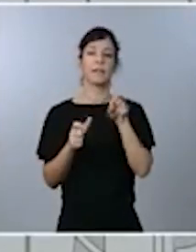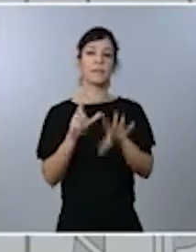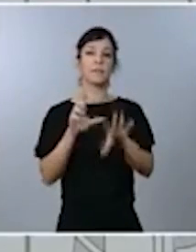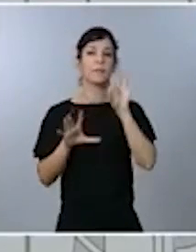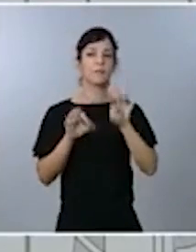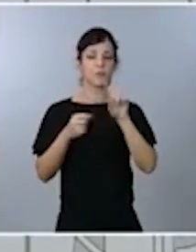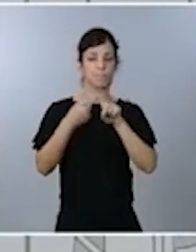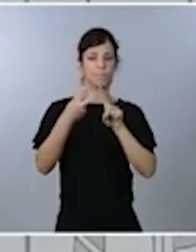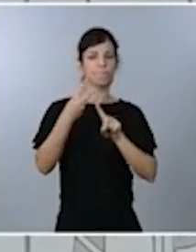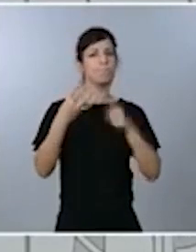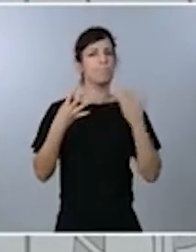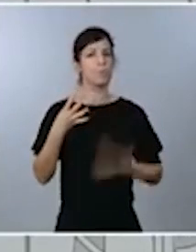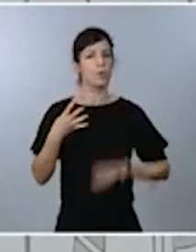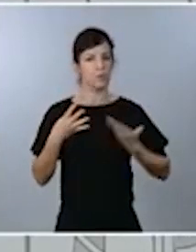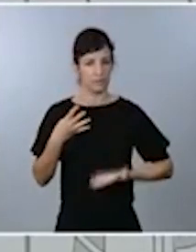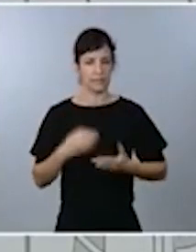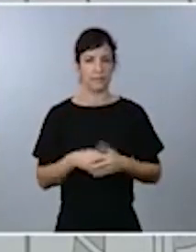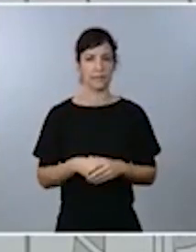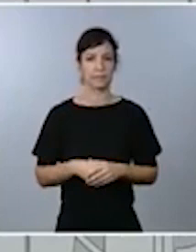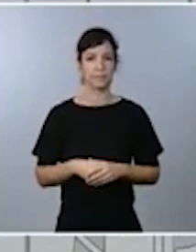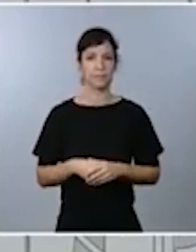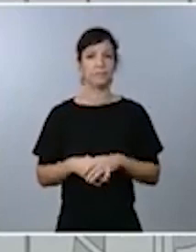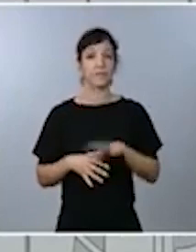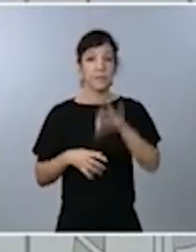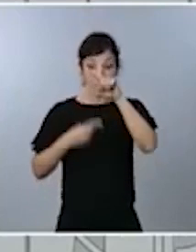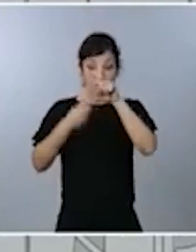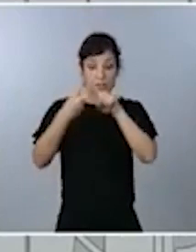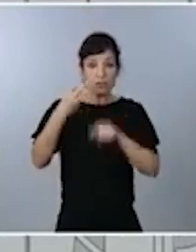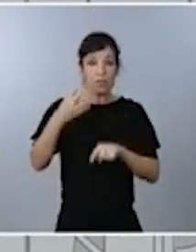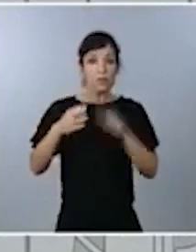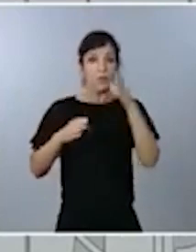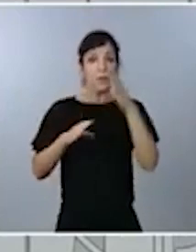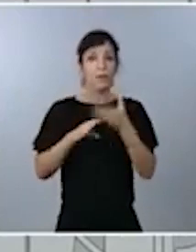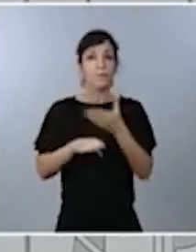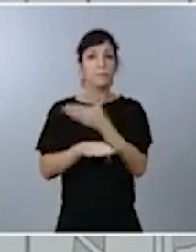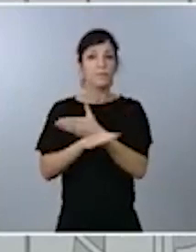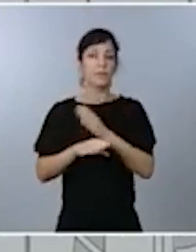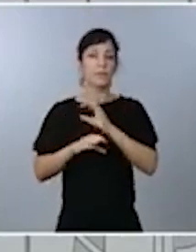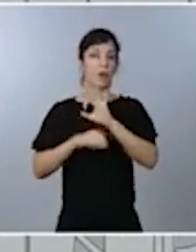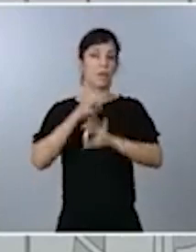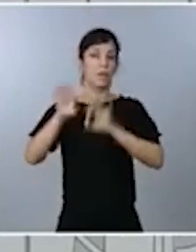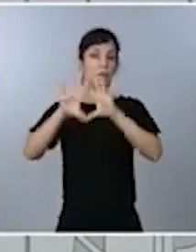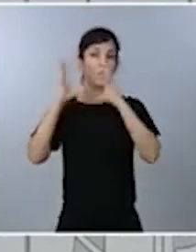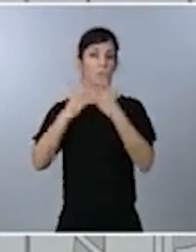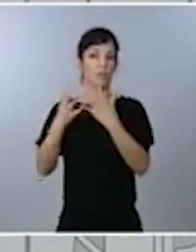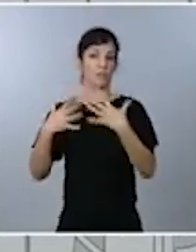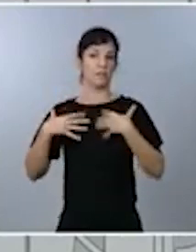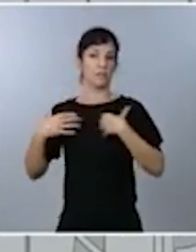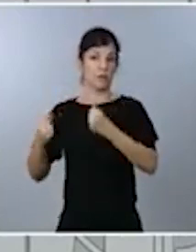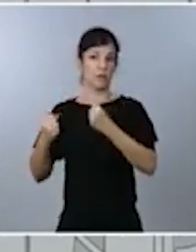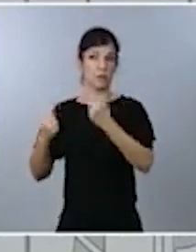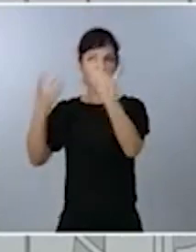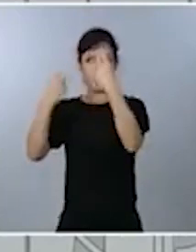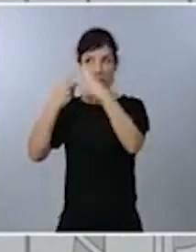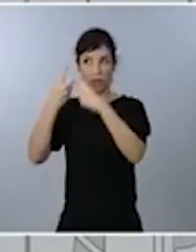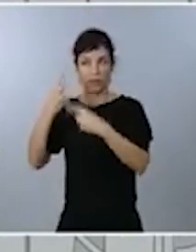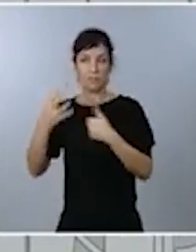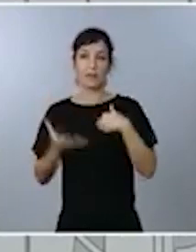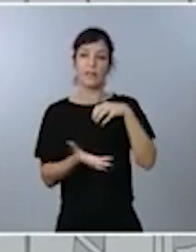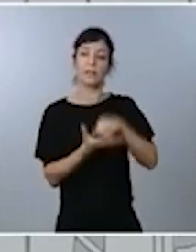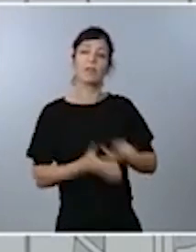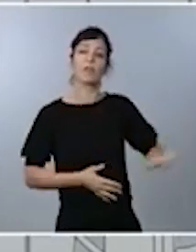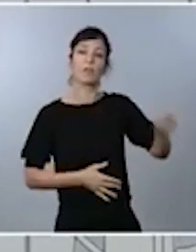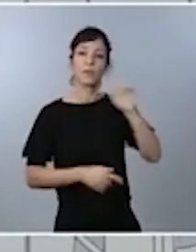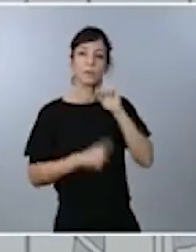y se tomaron en base a las recomendaciones de la Organización Mundial de la Salud, al Centro Europeo para la Prevención y el Control de las Enfermedades